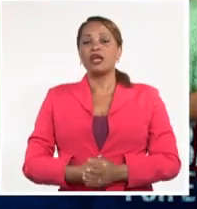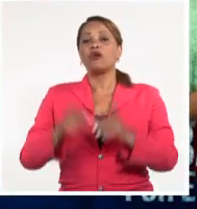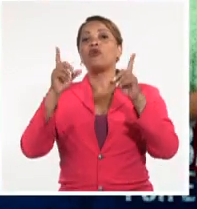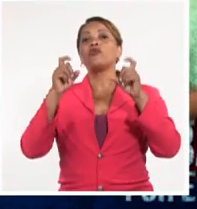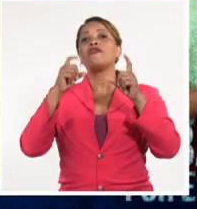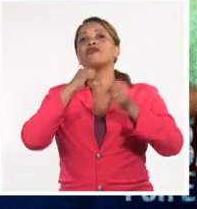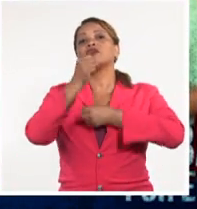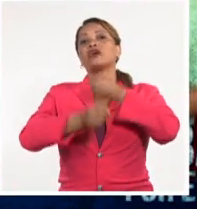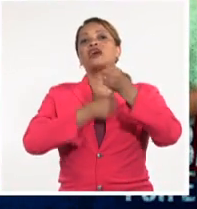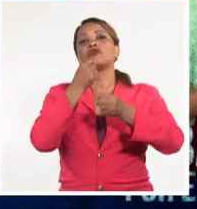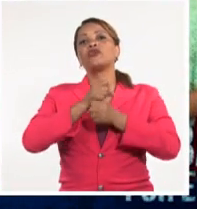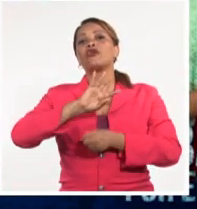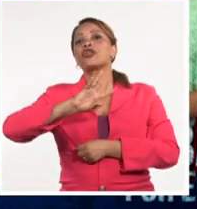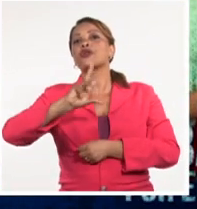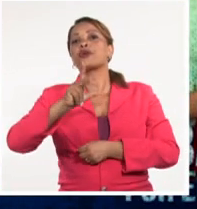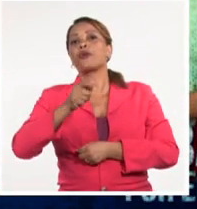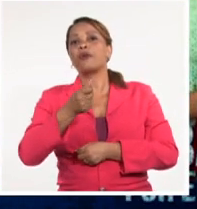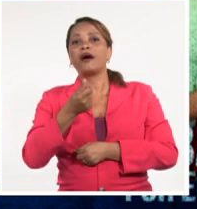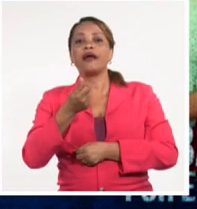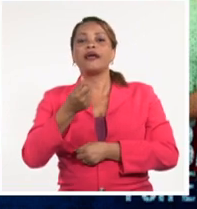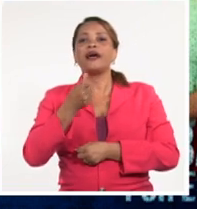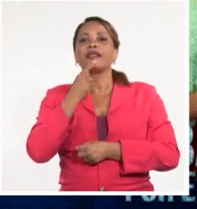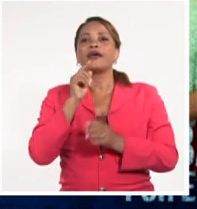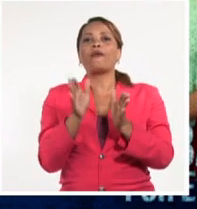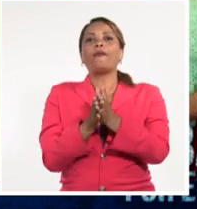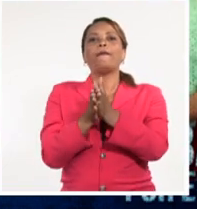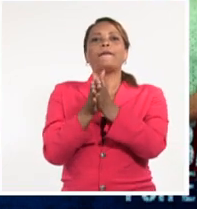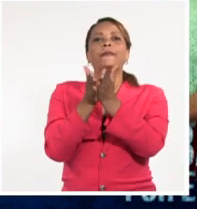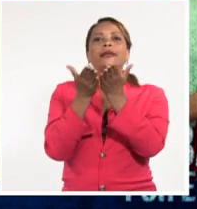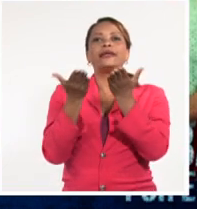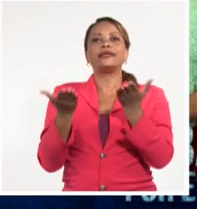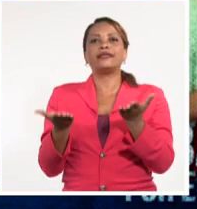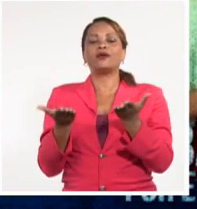utilizada, robada de un periódico